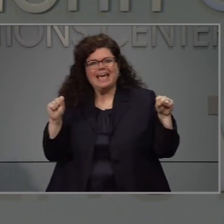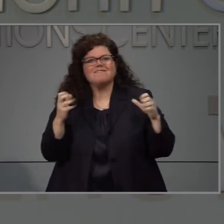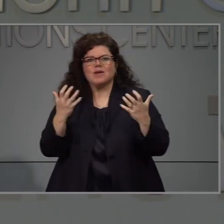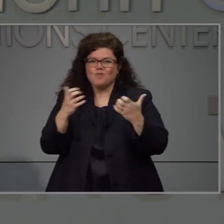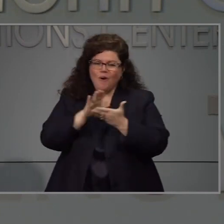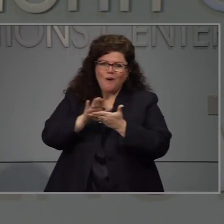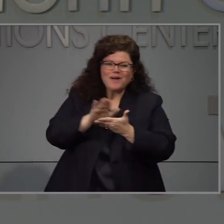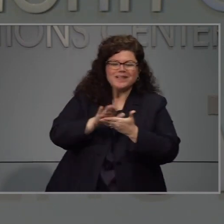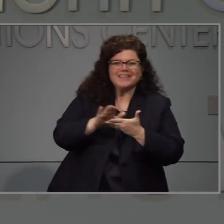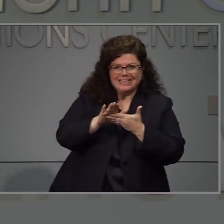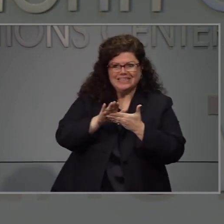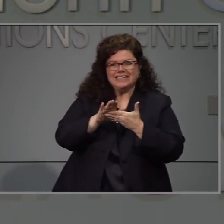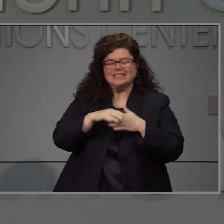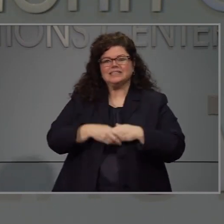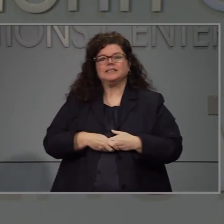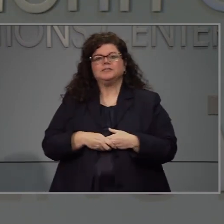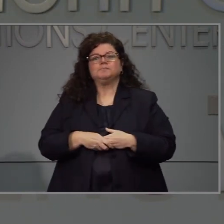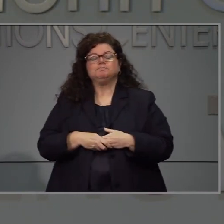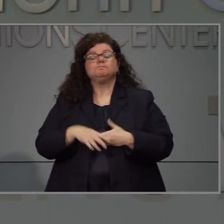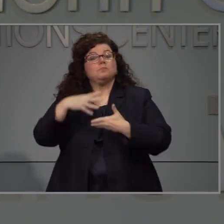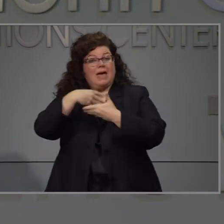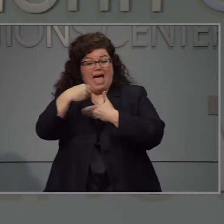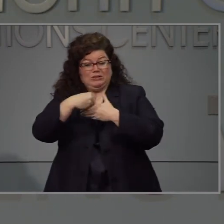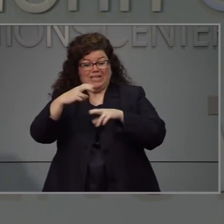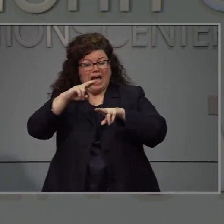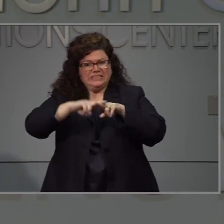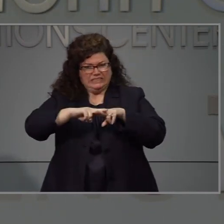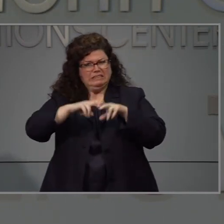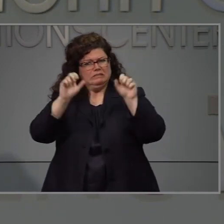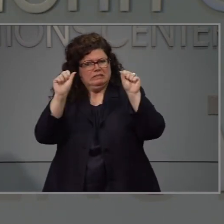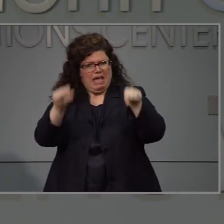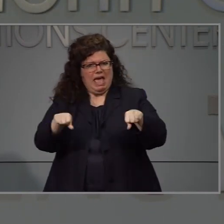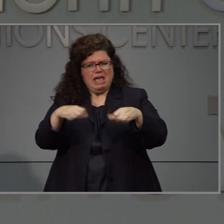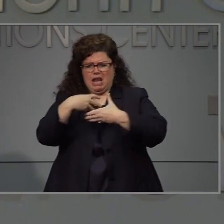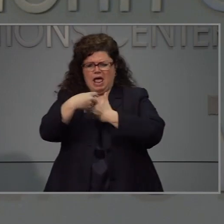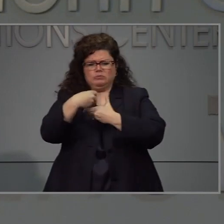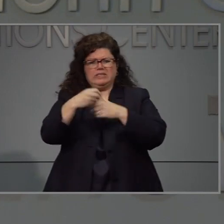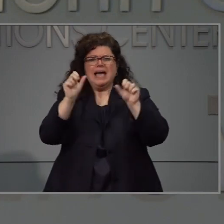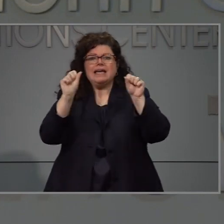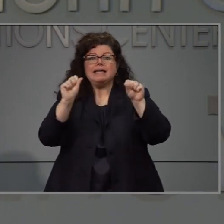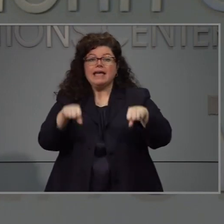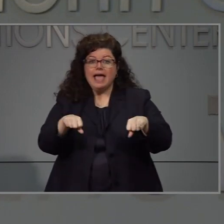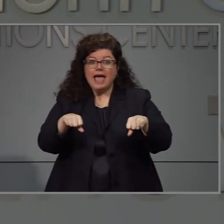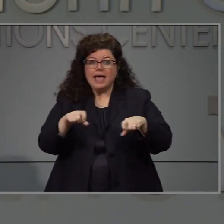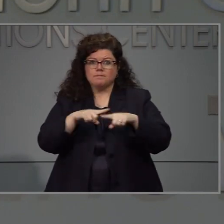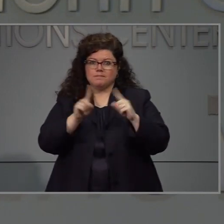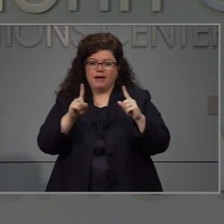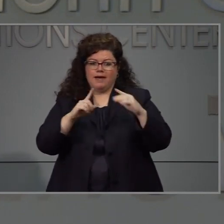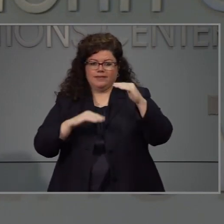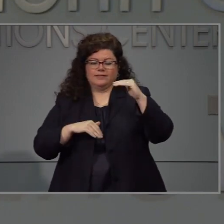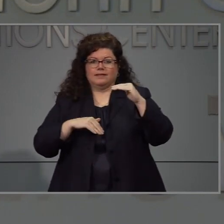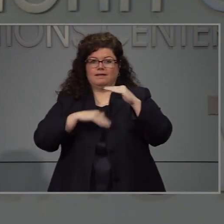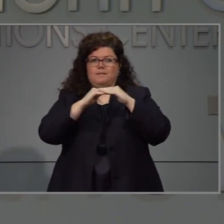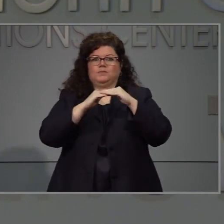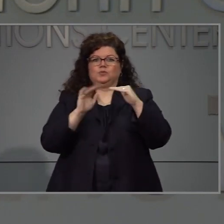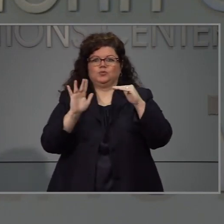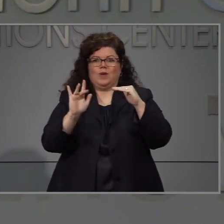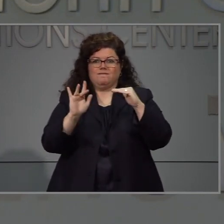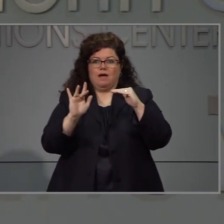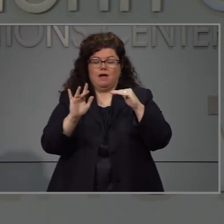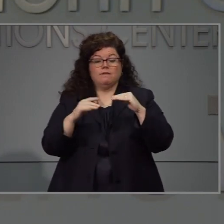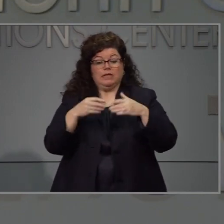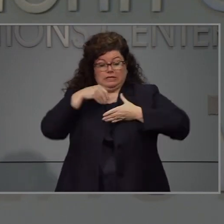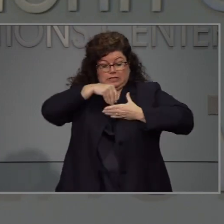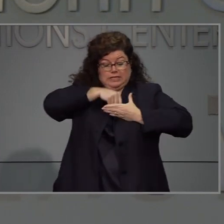por ciento de capacidad. En los restaurantes y no se prohíbe, prohíbe que la gente se siente afuera. Estamos